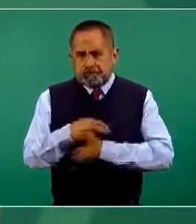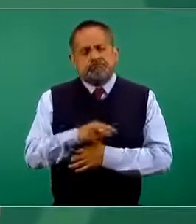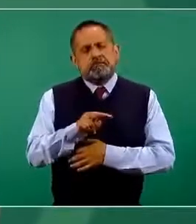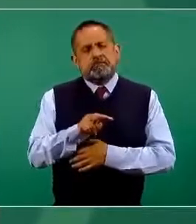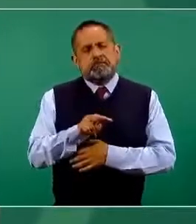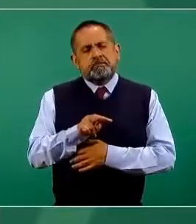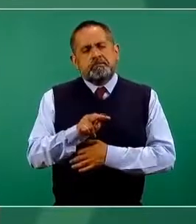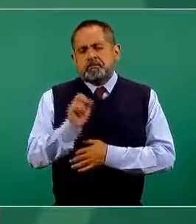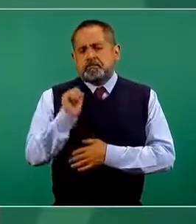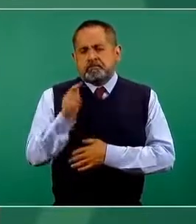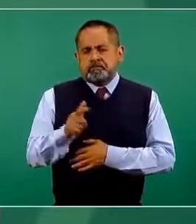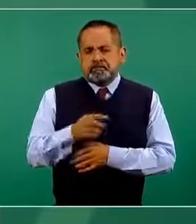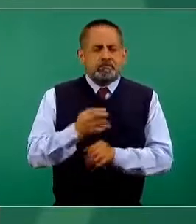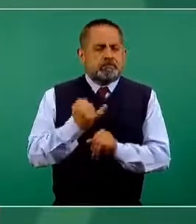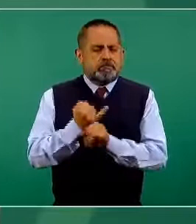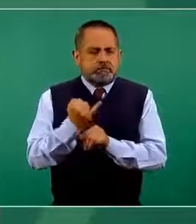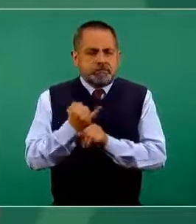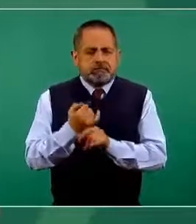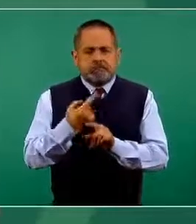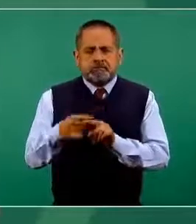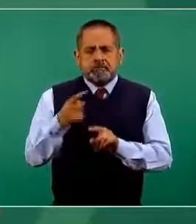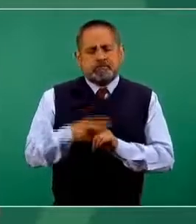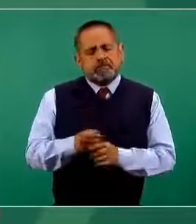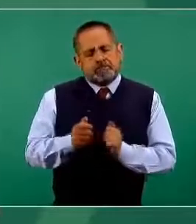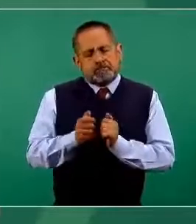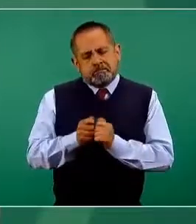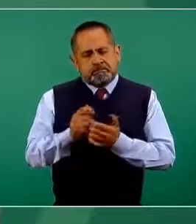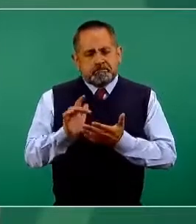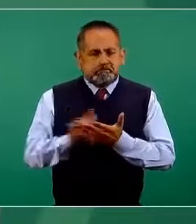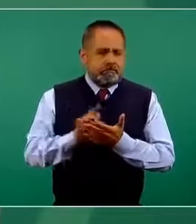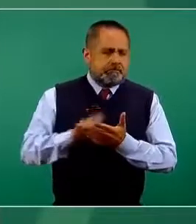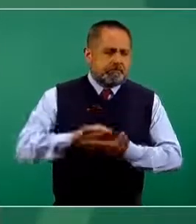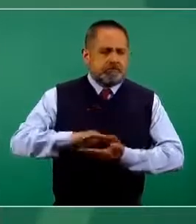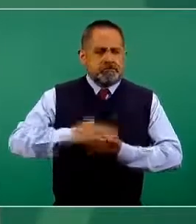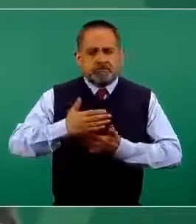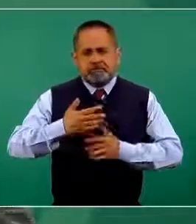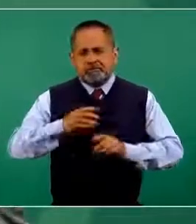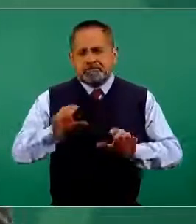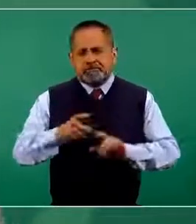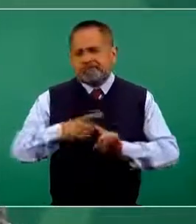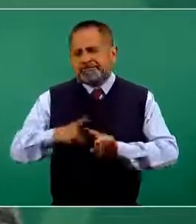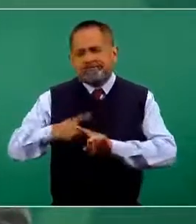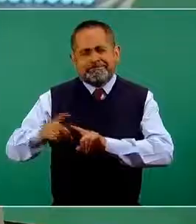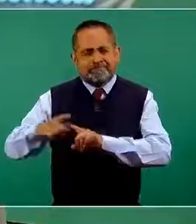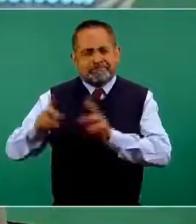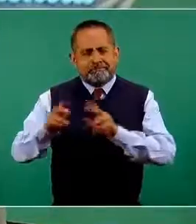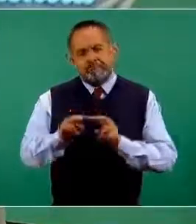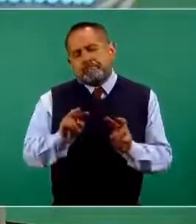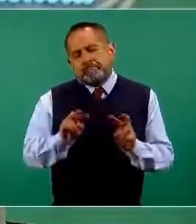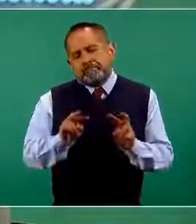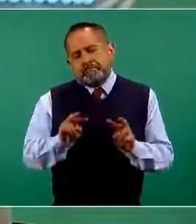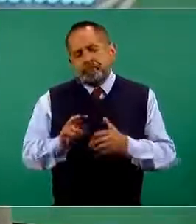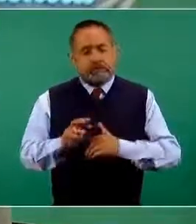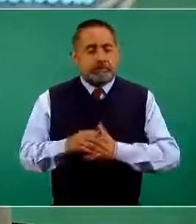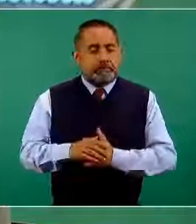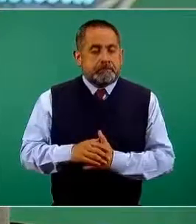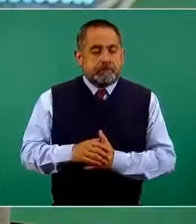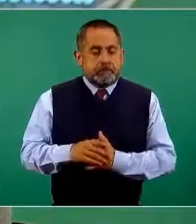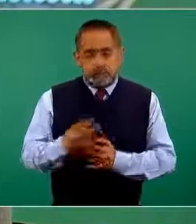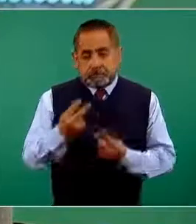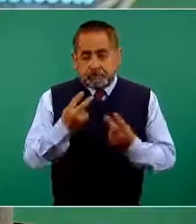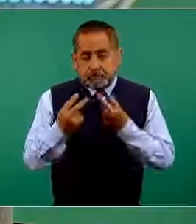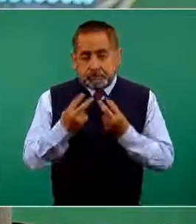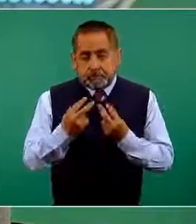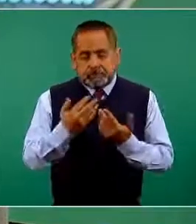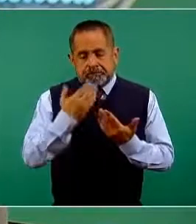cualquier otro medio virtual a través de sus dispositivos electrónicos y de